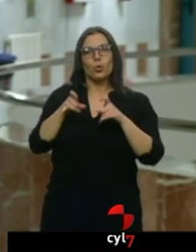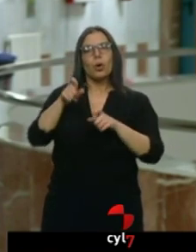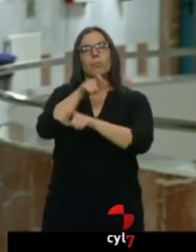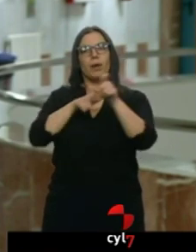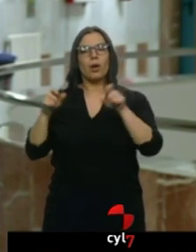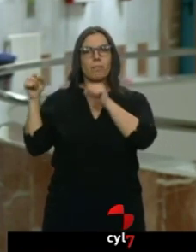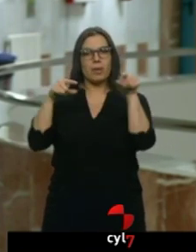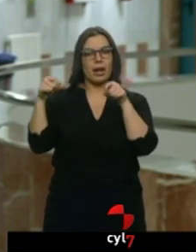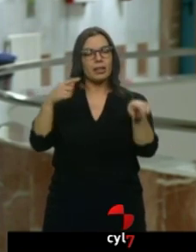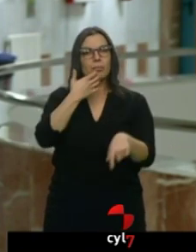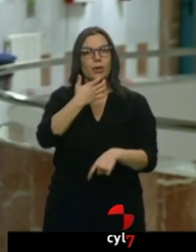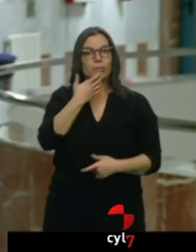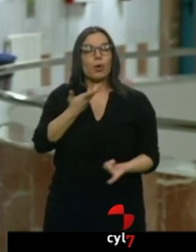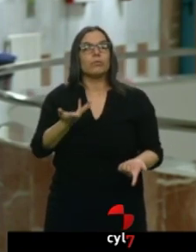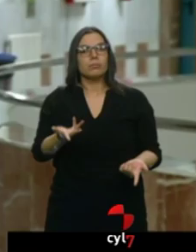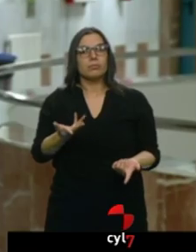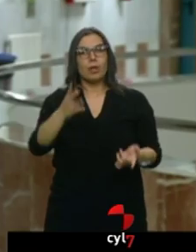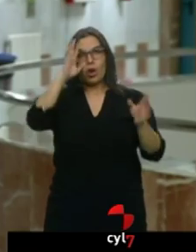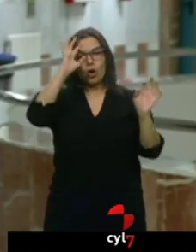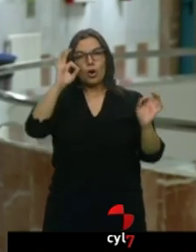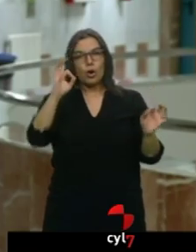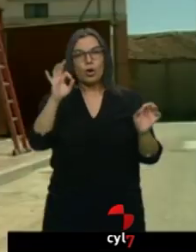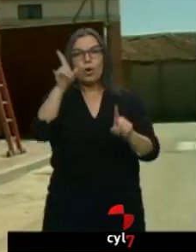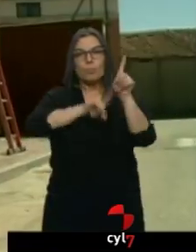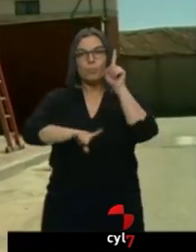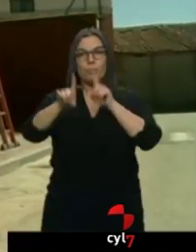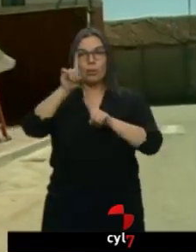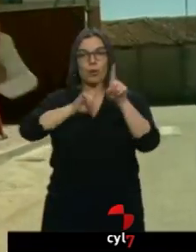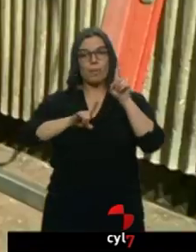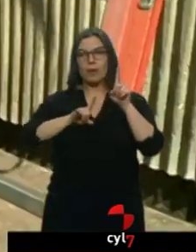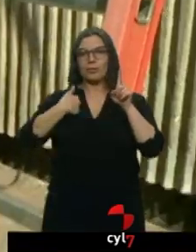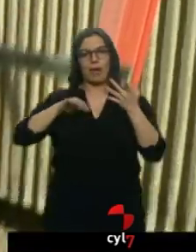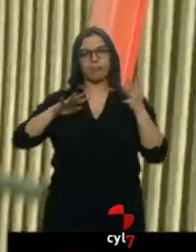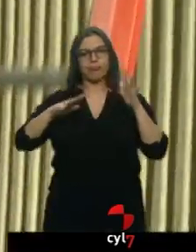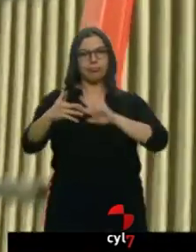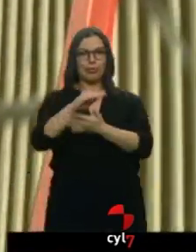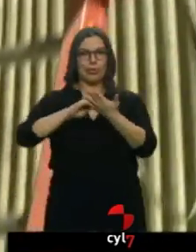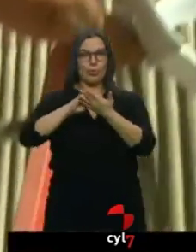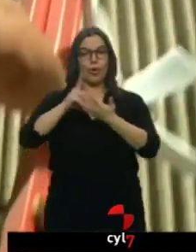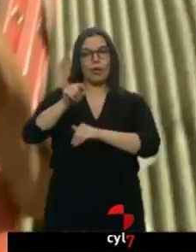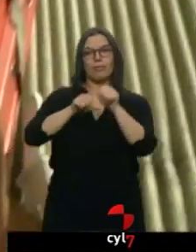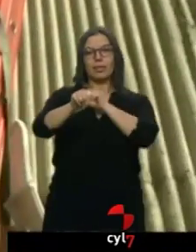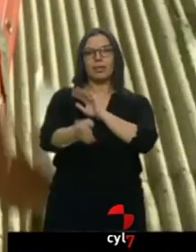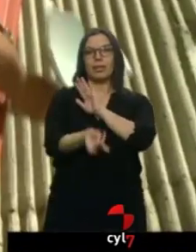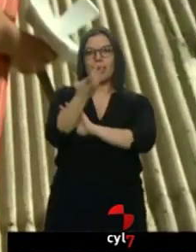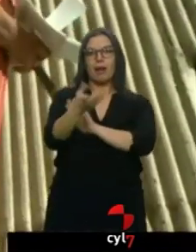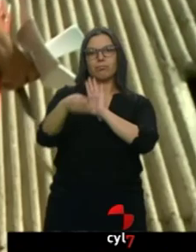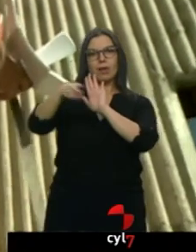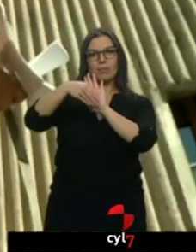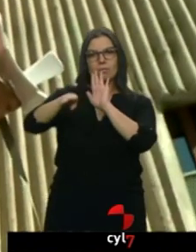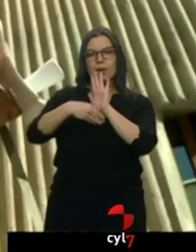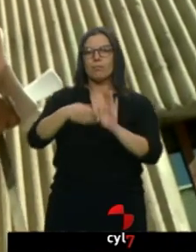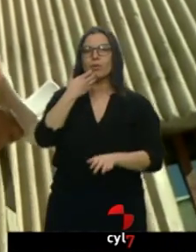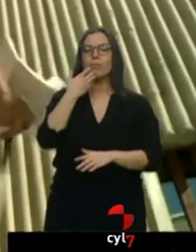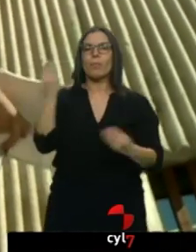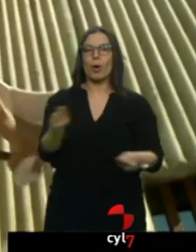pues evidentemente el problema comienza a tener una solución. Y a partir de ahí implementar medidas anexas como mejoras en la vivienda o